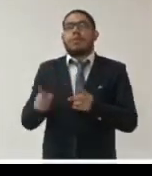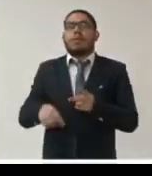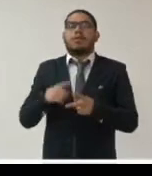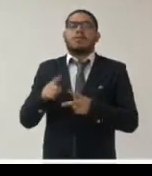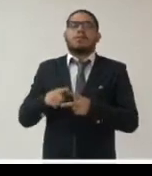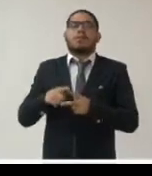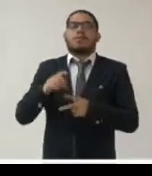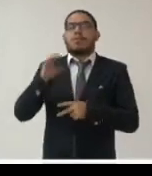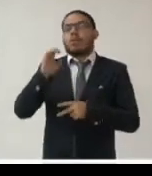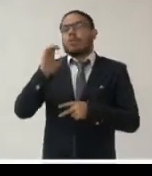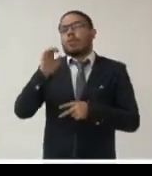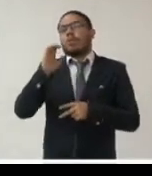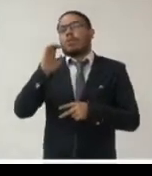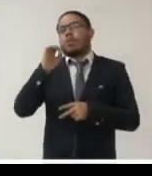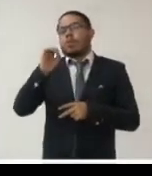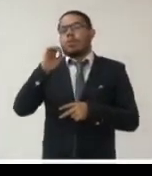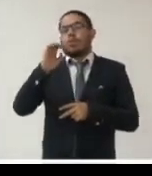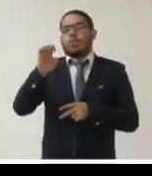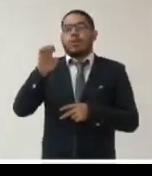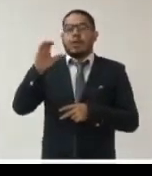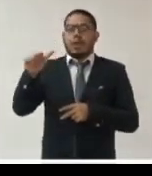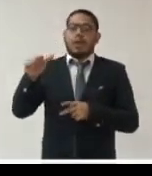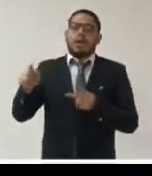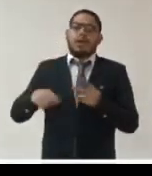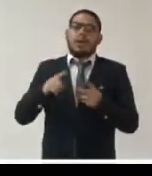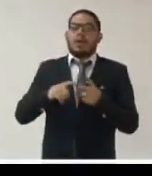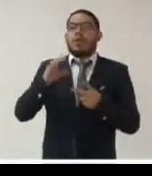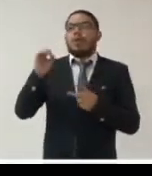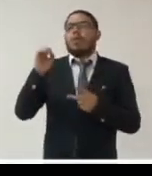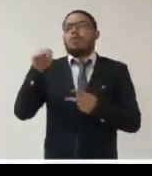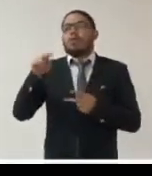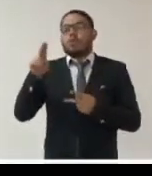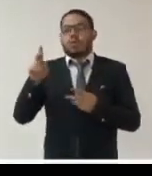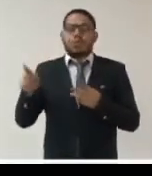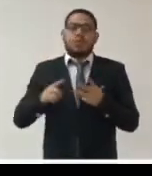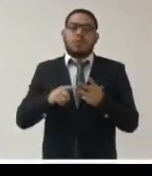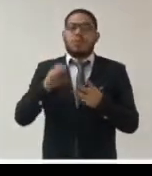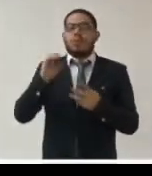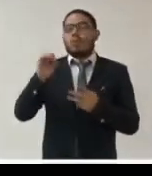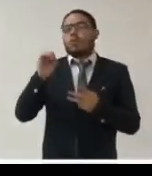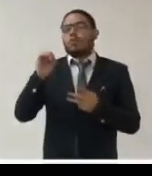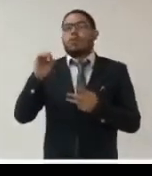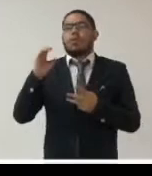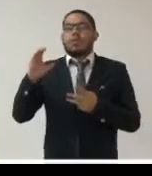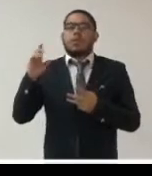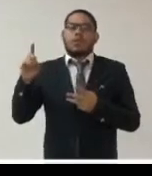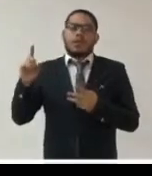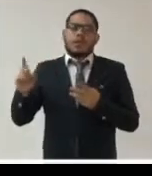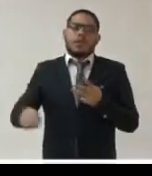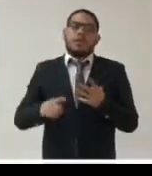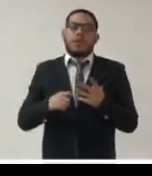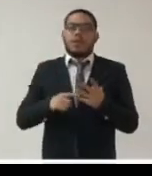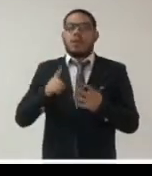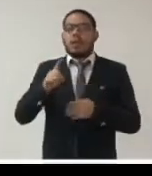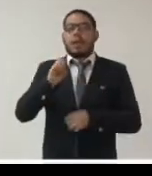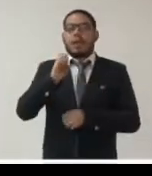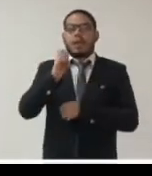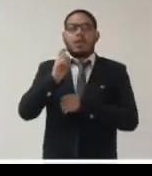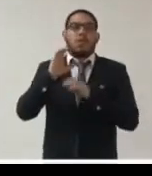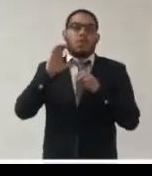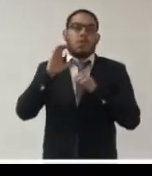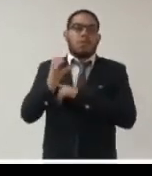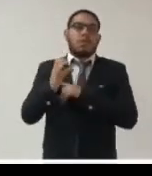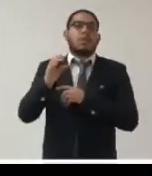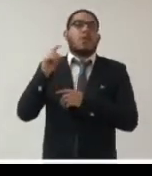OEA las Naciones Unidas la OCDE la Comisión Europea que específicamente